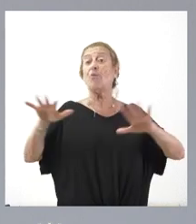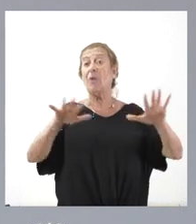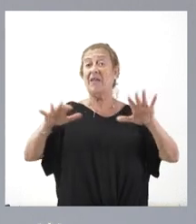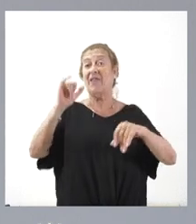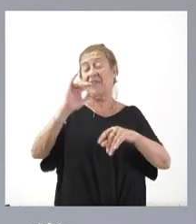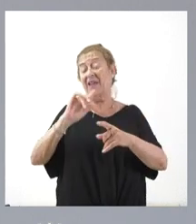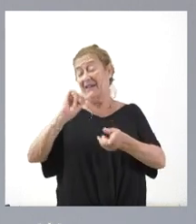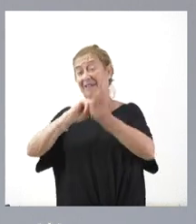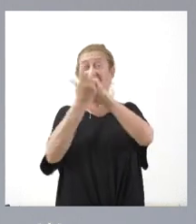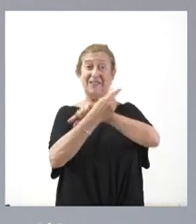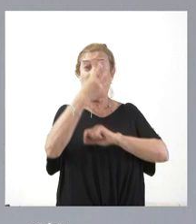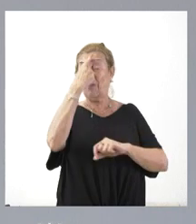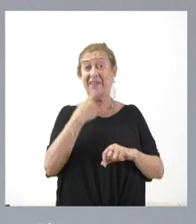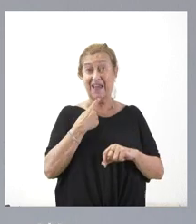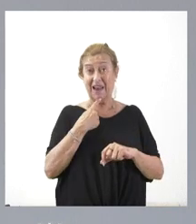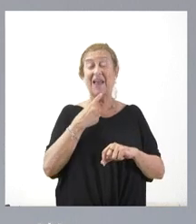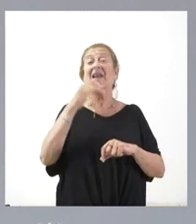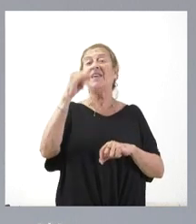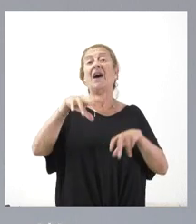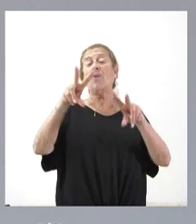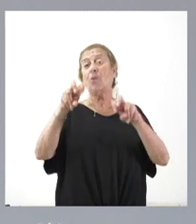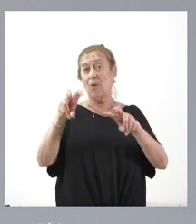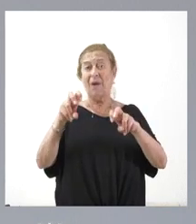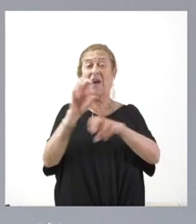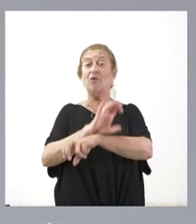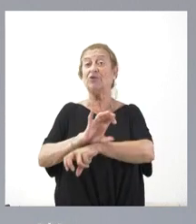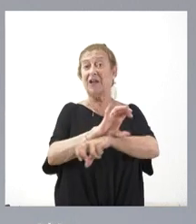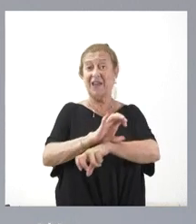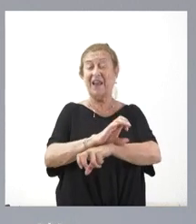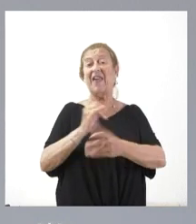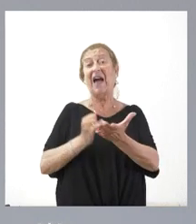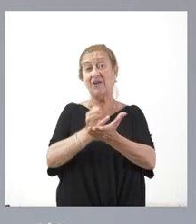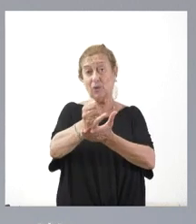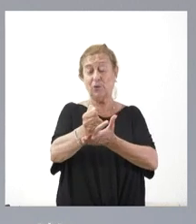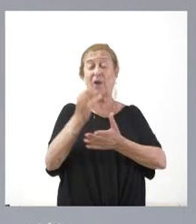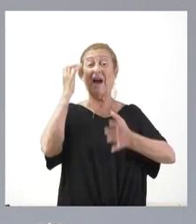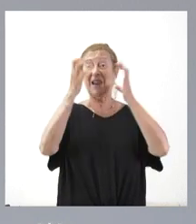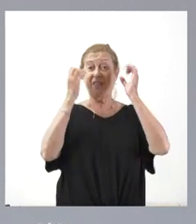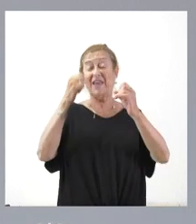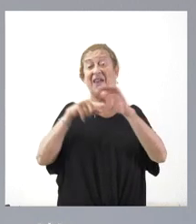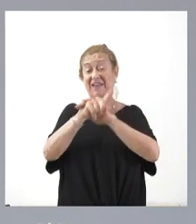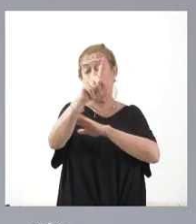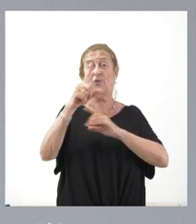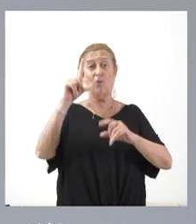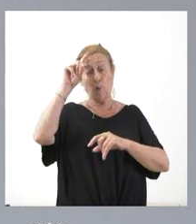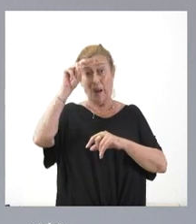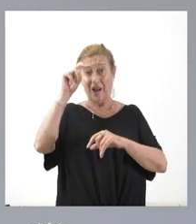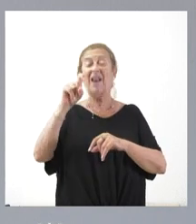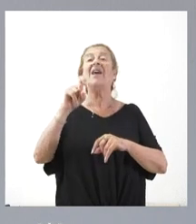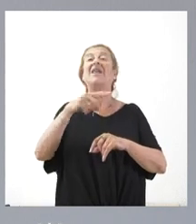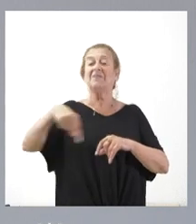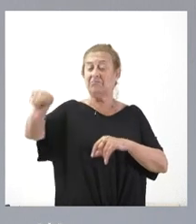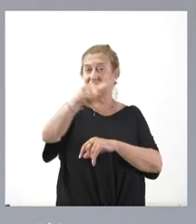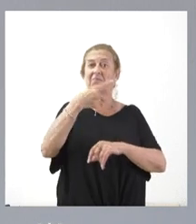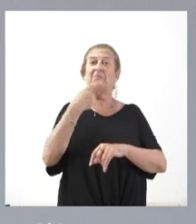Transición Digital y a la nueva consejera de Agricultura, Ganadería y Desarrollo Rural. Han solicitado su